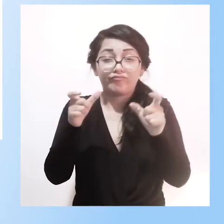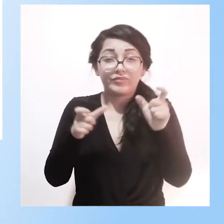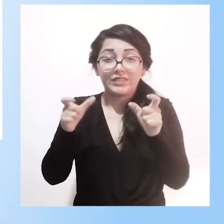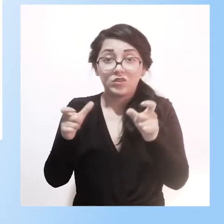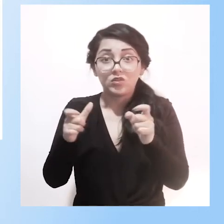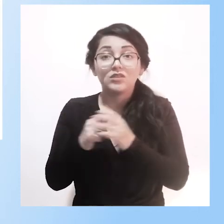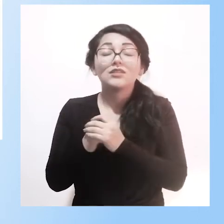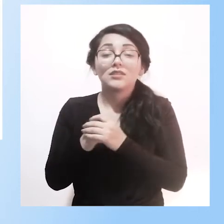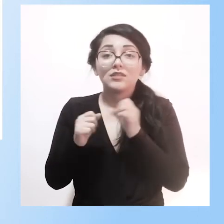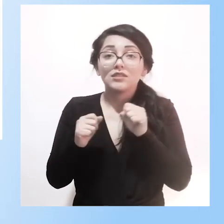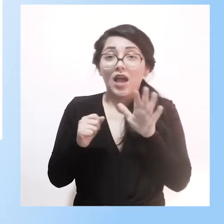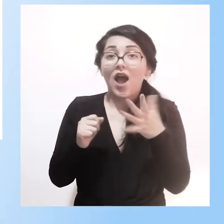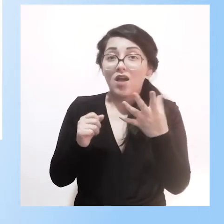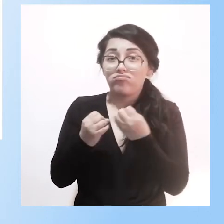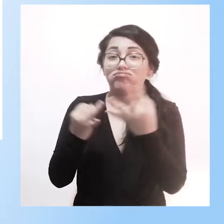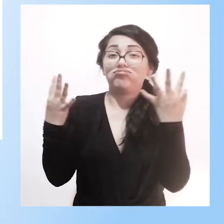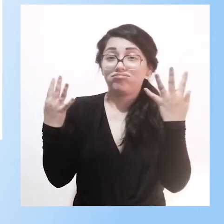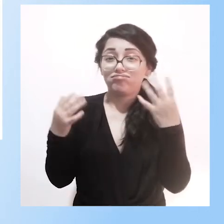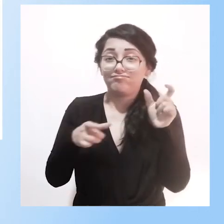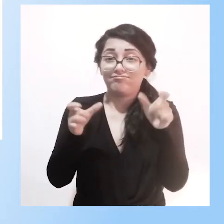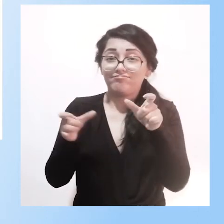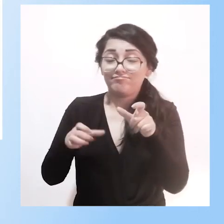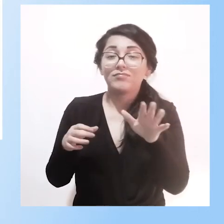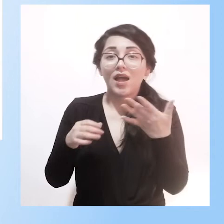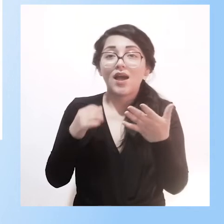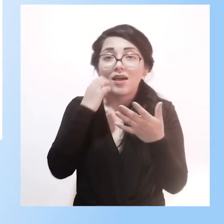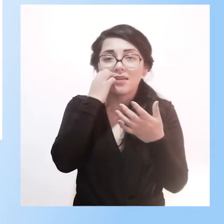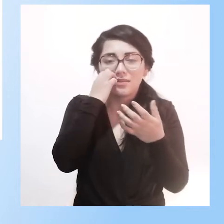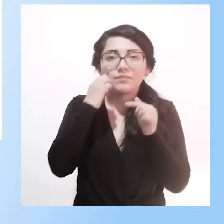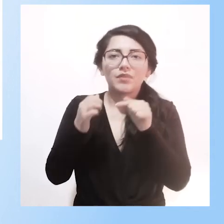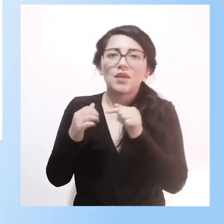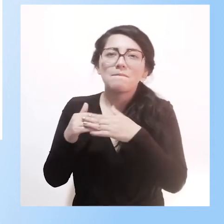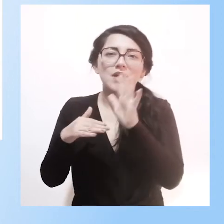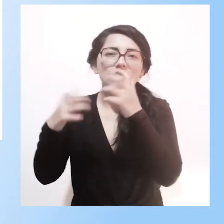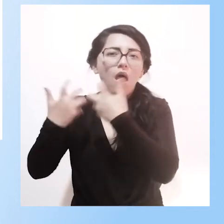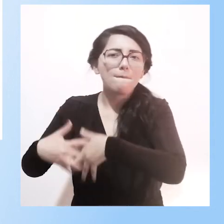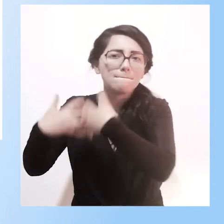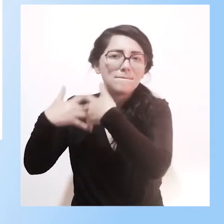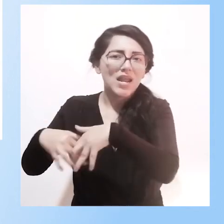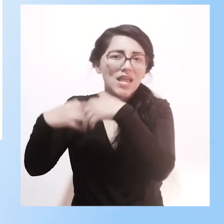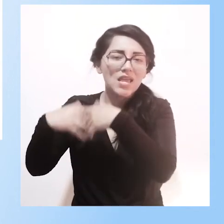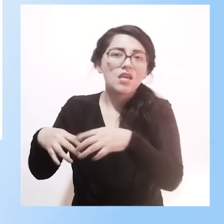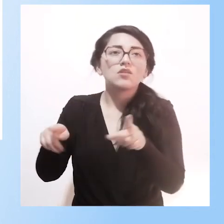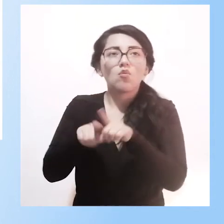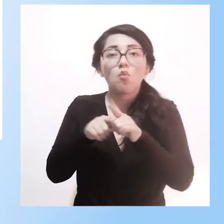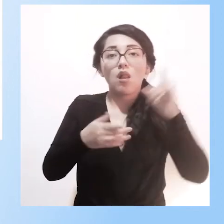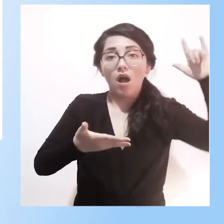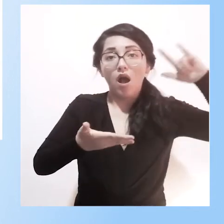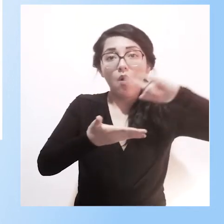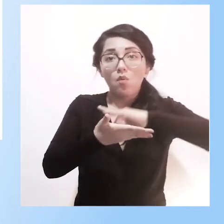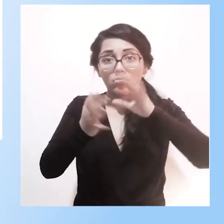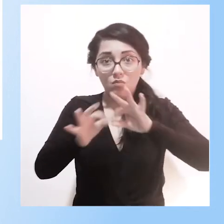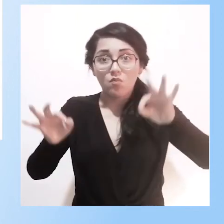Hay mucha gente, es un polo industrial, hay un aeropuerto muy importante.